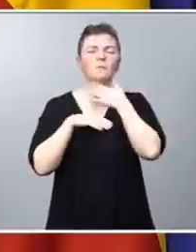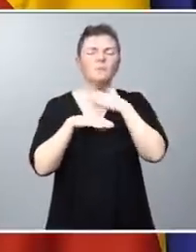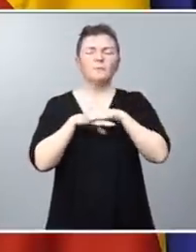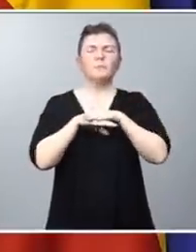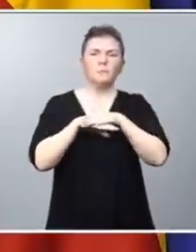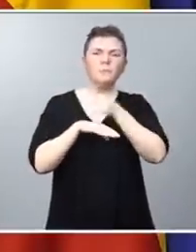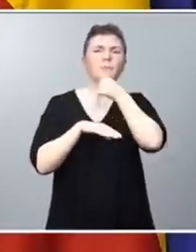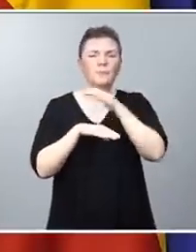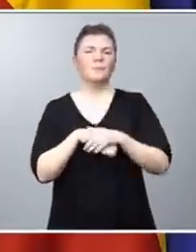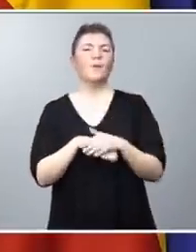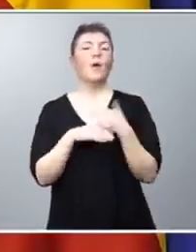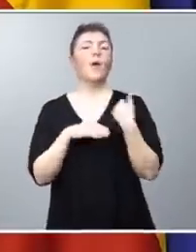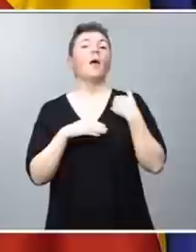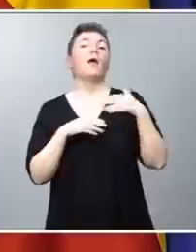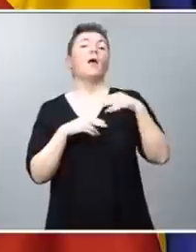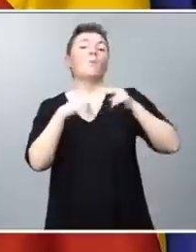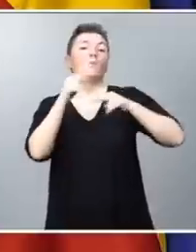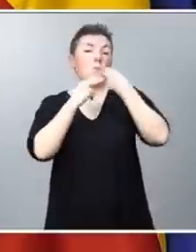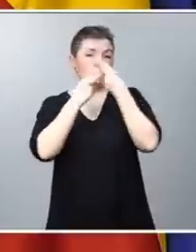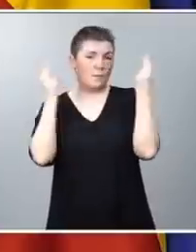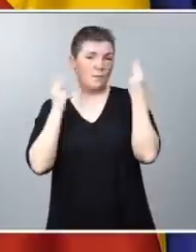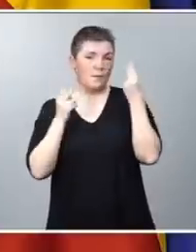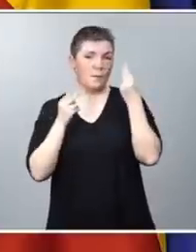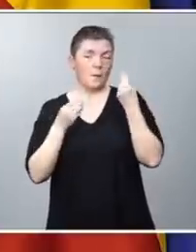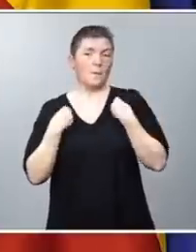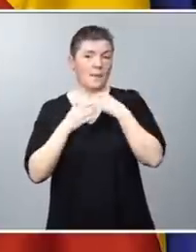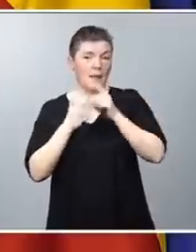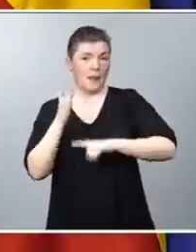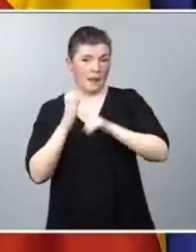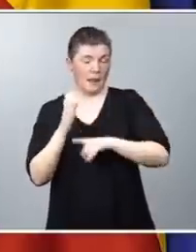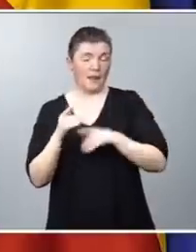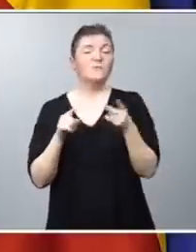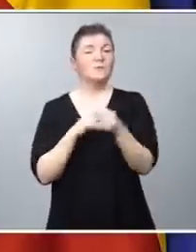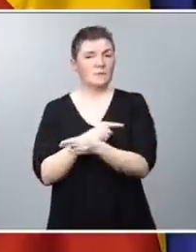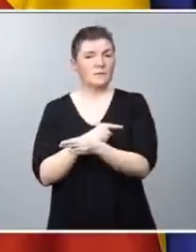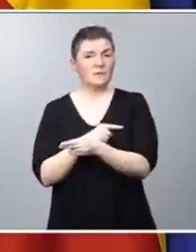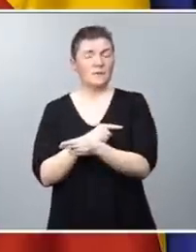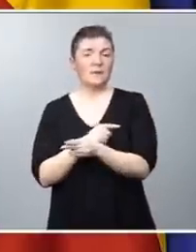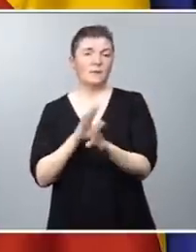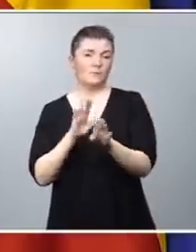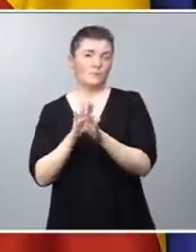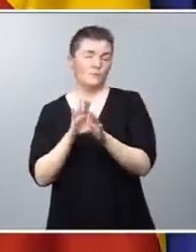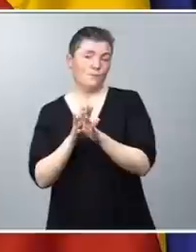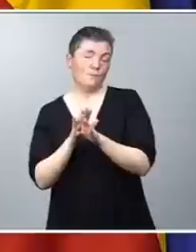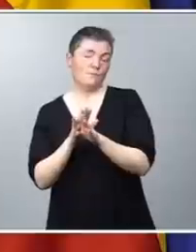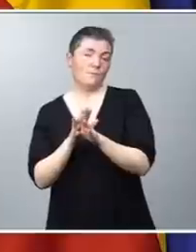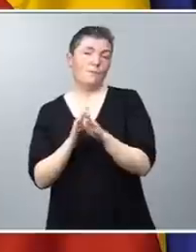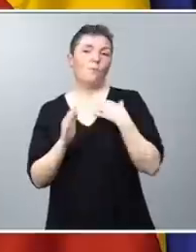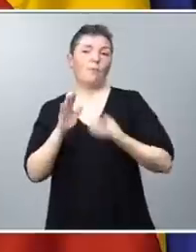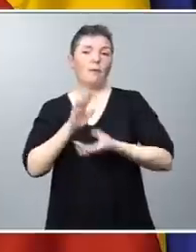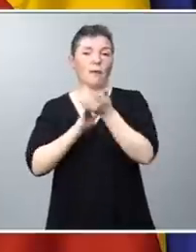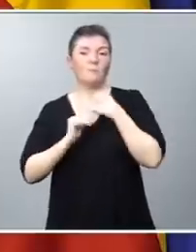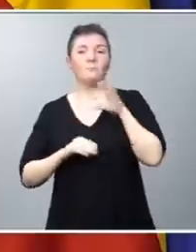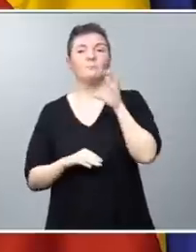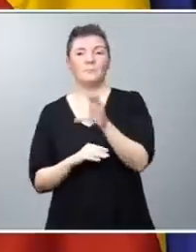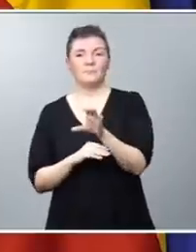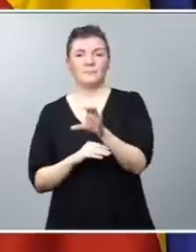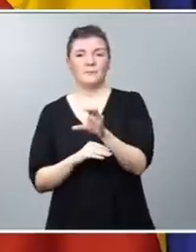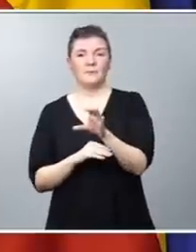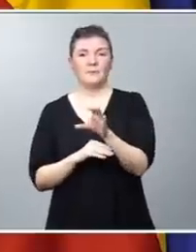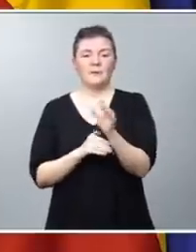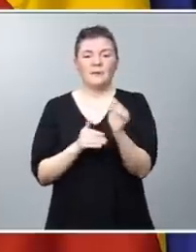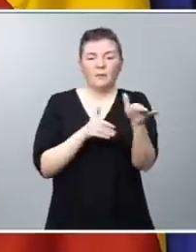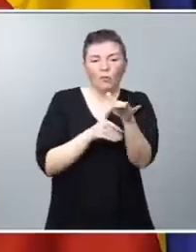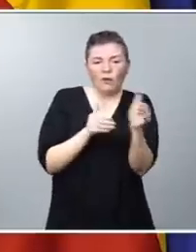de vivienda en alquiler y lo que va a evitar que se sigan o que se puedan crear en nuestro país guetos y,